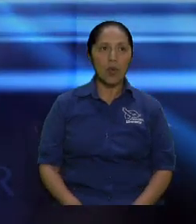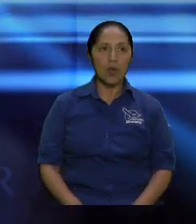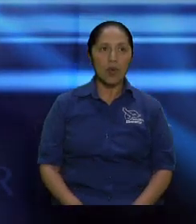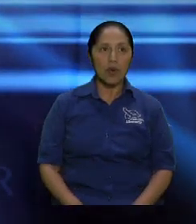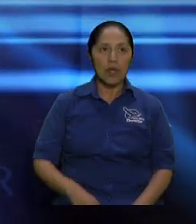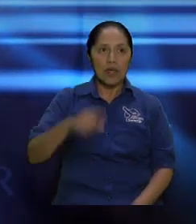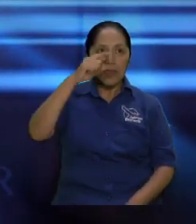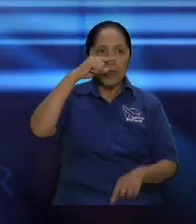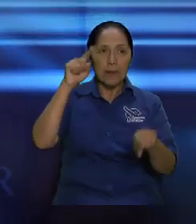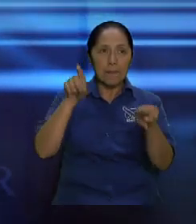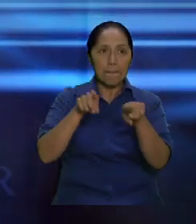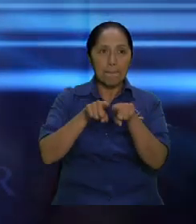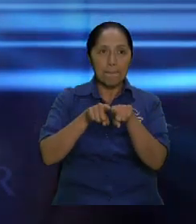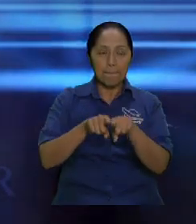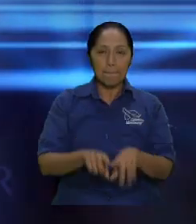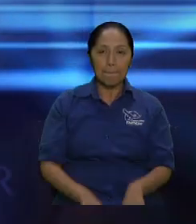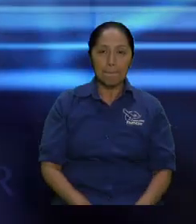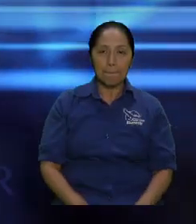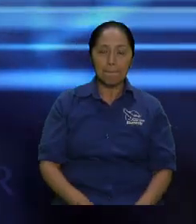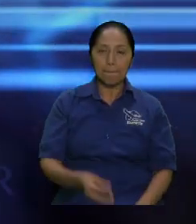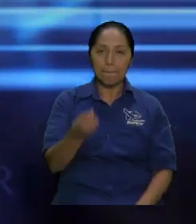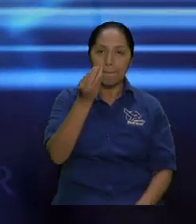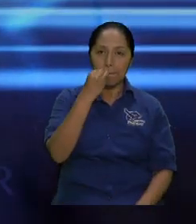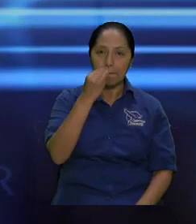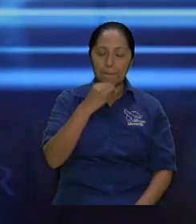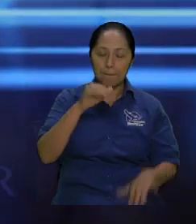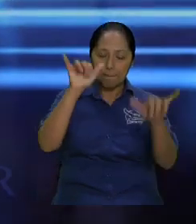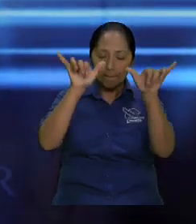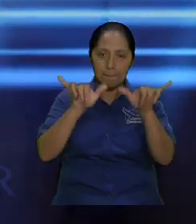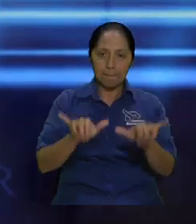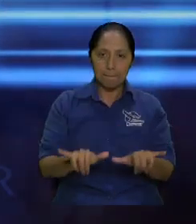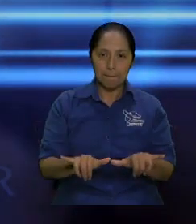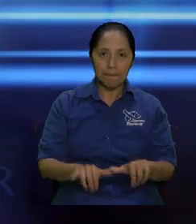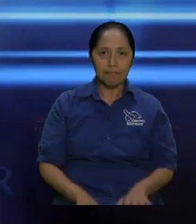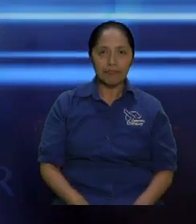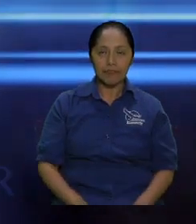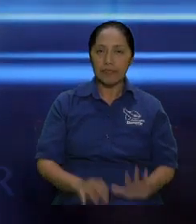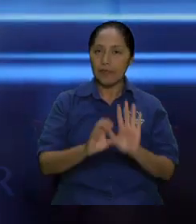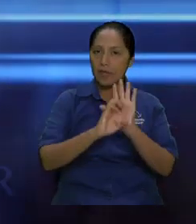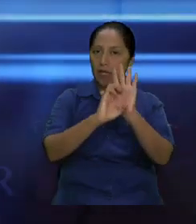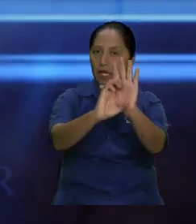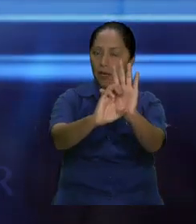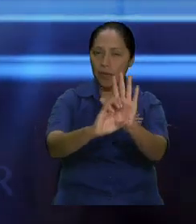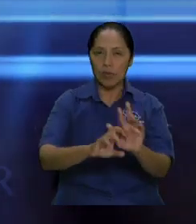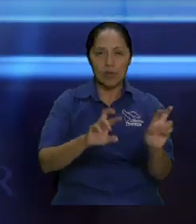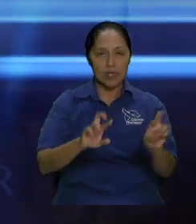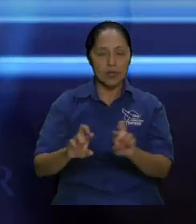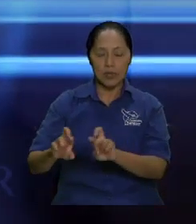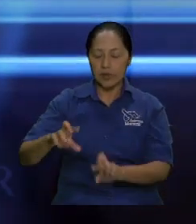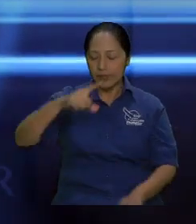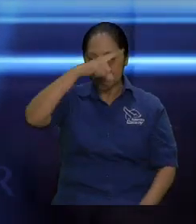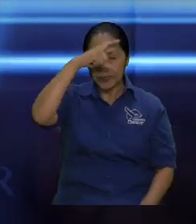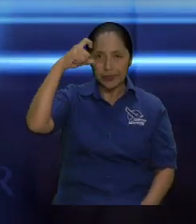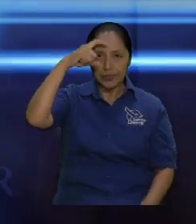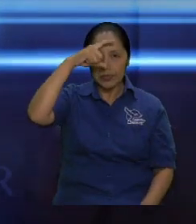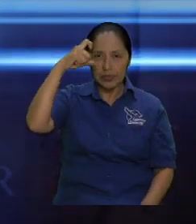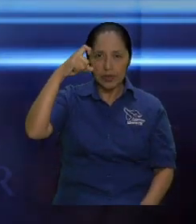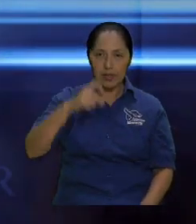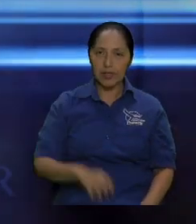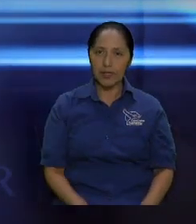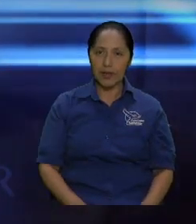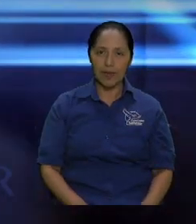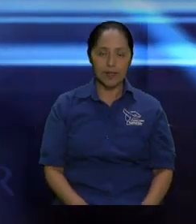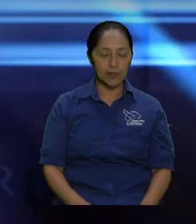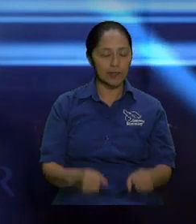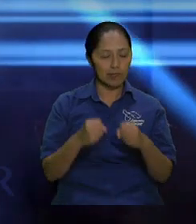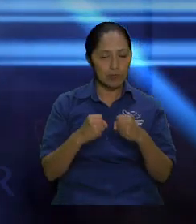platicar con gente muy práctica y que chambea y todo y está bien que lo hagan los bendecimos y entonces él dice no pues mi